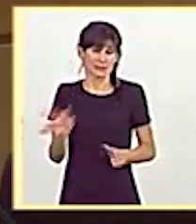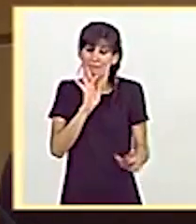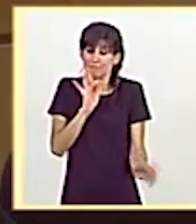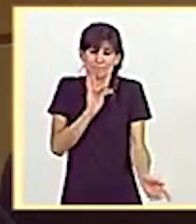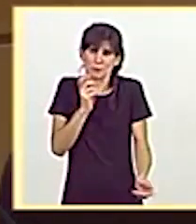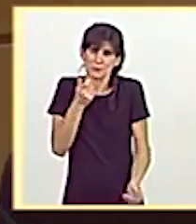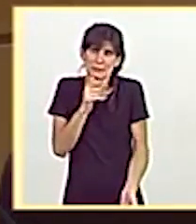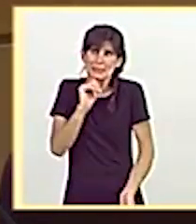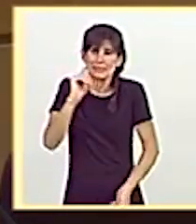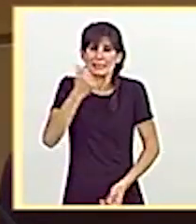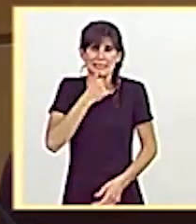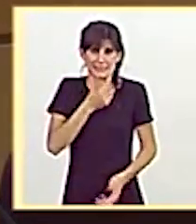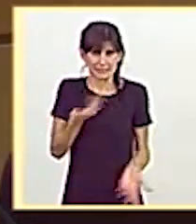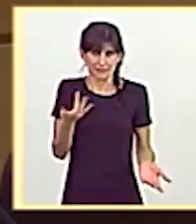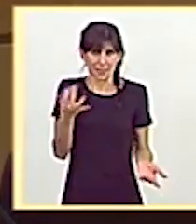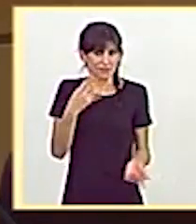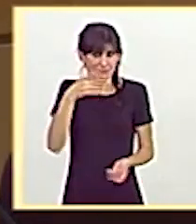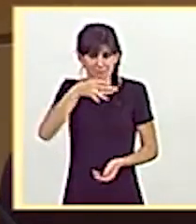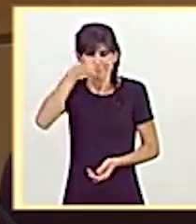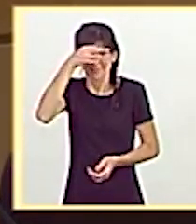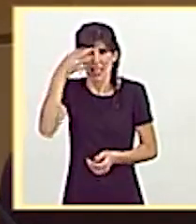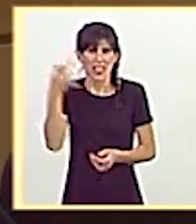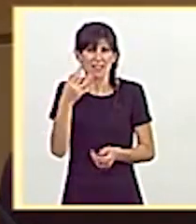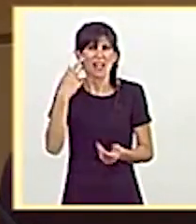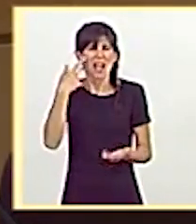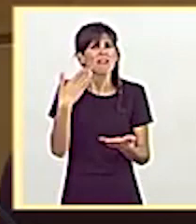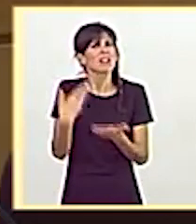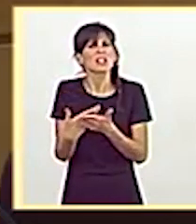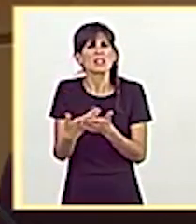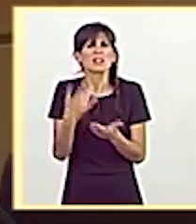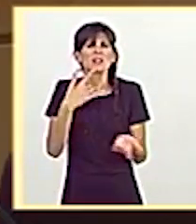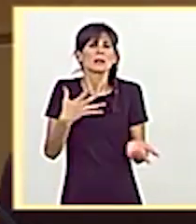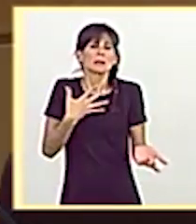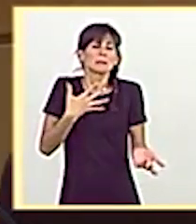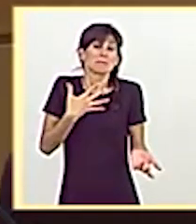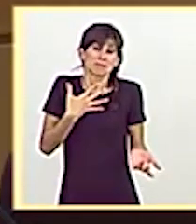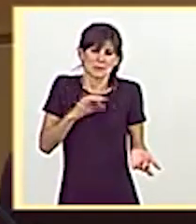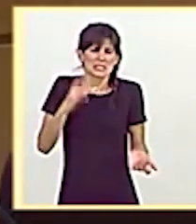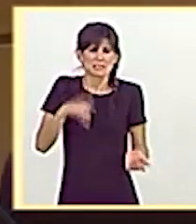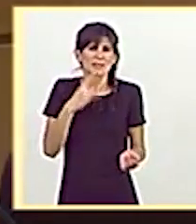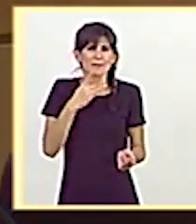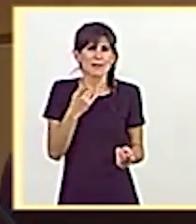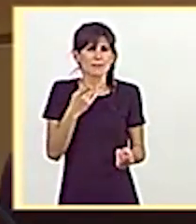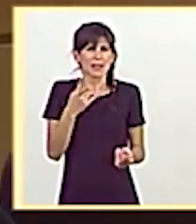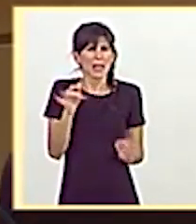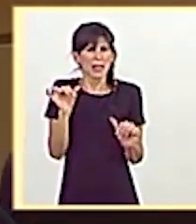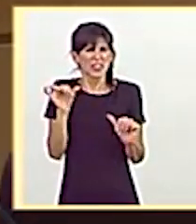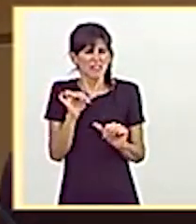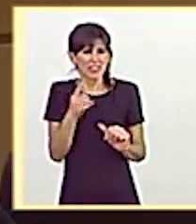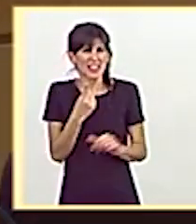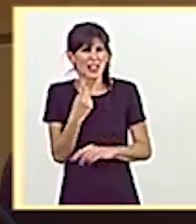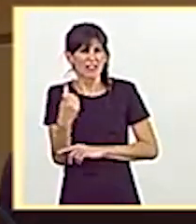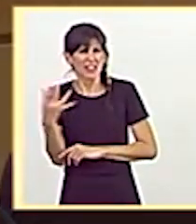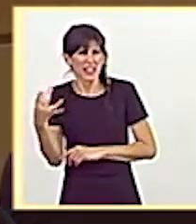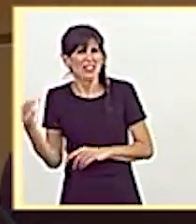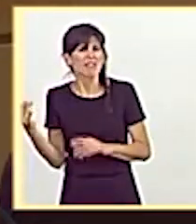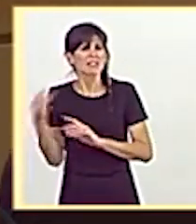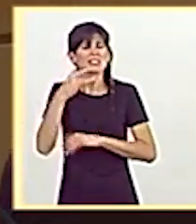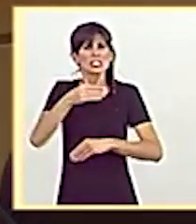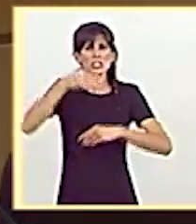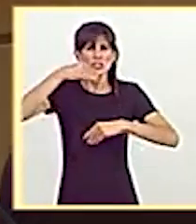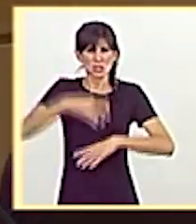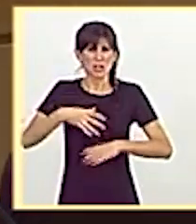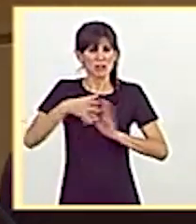incógnita. Ya va siendo hora de desencallar el probablemente déficit histórico en infraestructuras viarias de las comarques gironinas